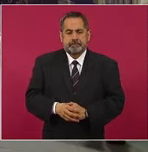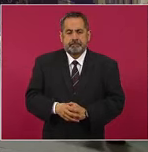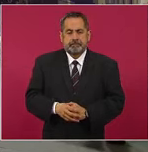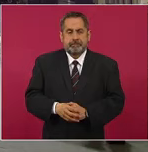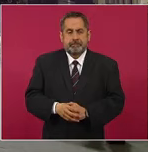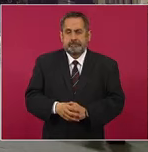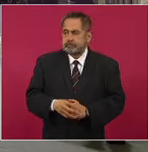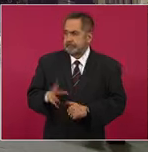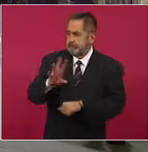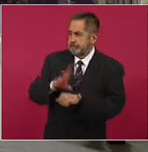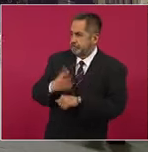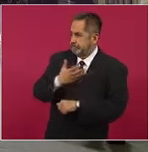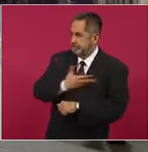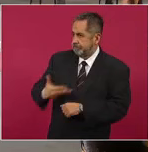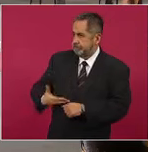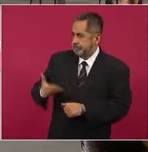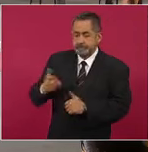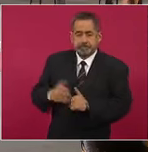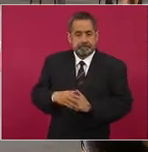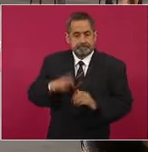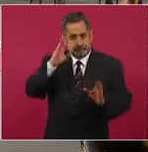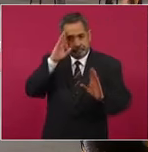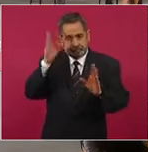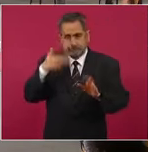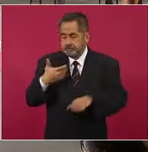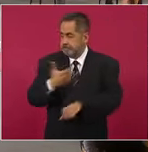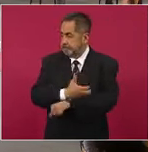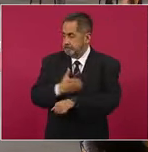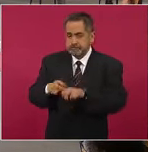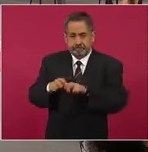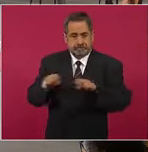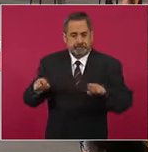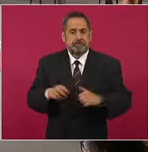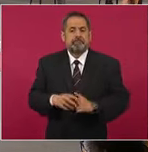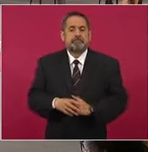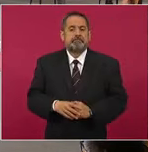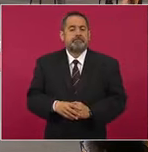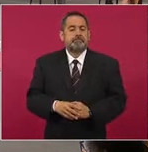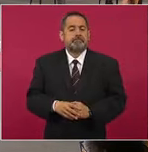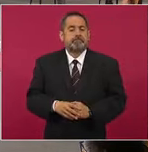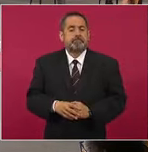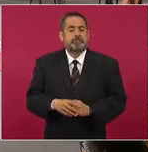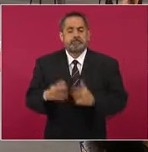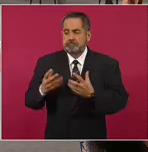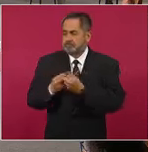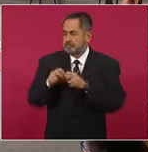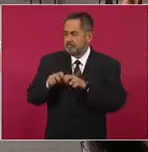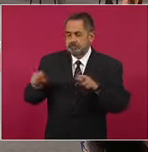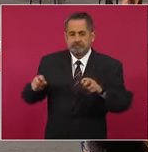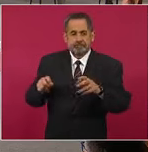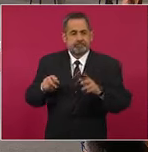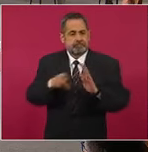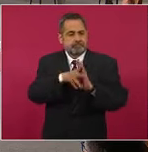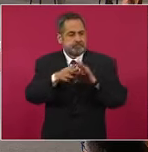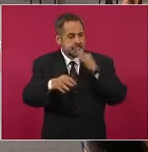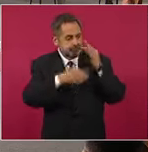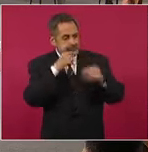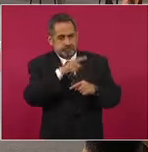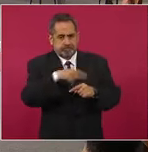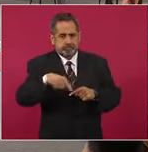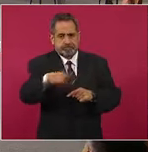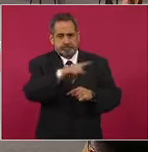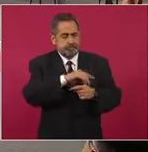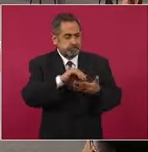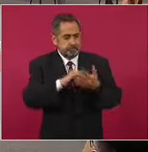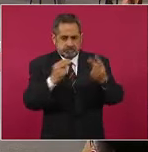Con su permiso, señor presidente, saludo a mis compañeras, compañeros de gabinete que nos acompañan, a los periodistas presentes que